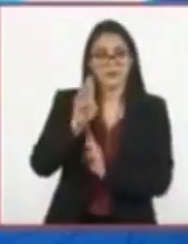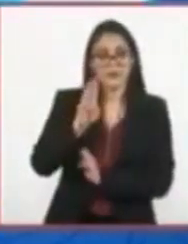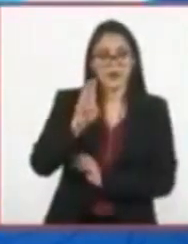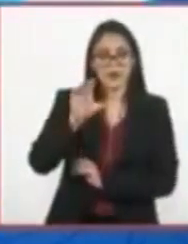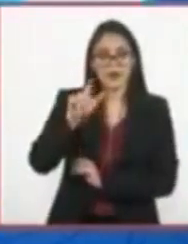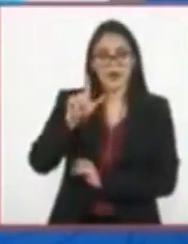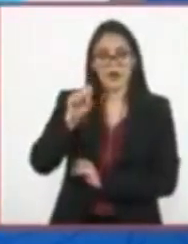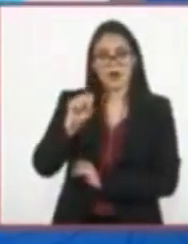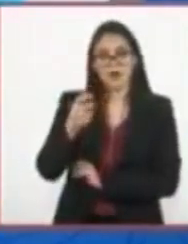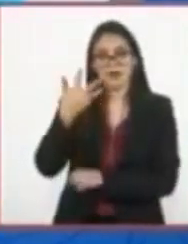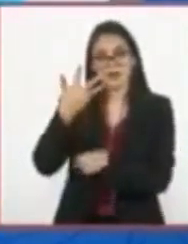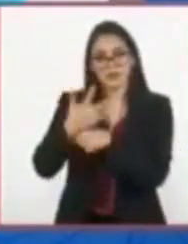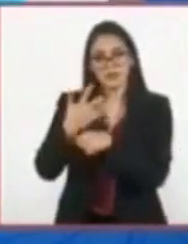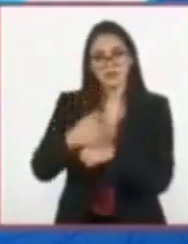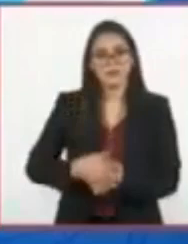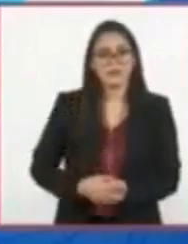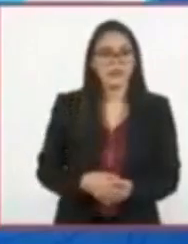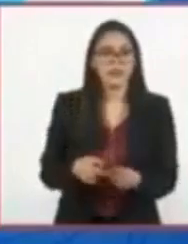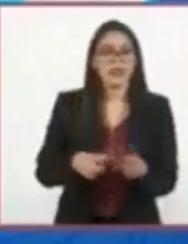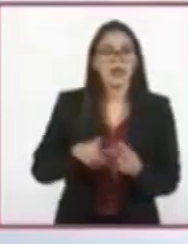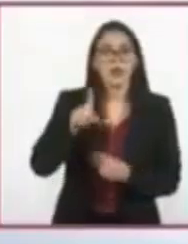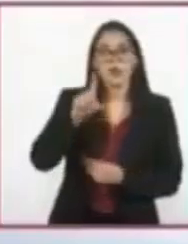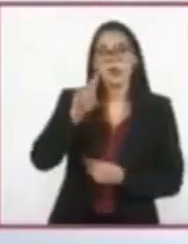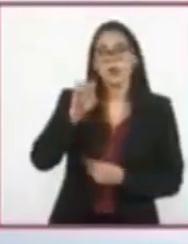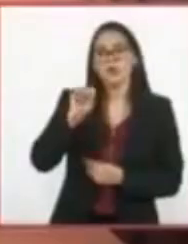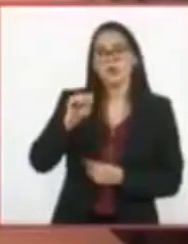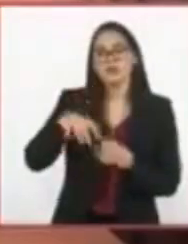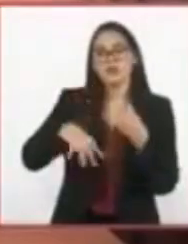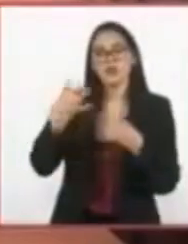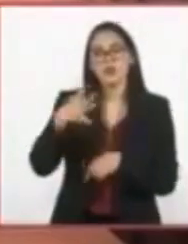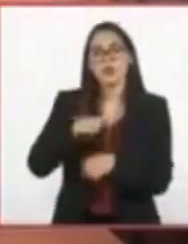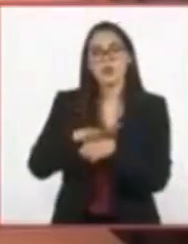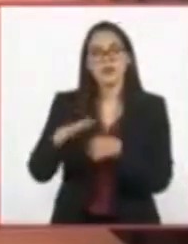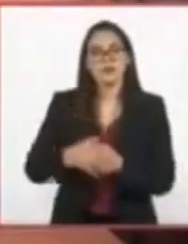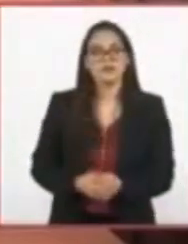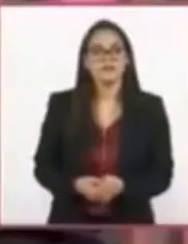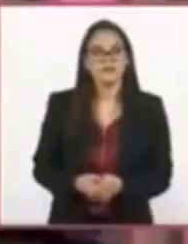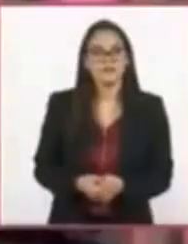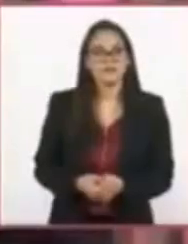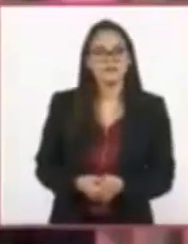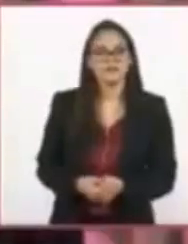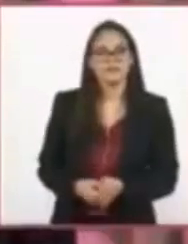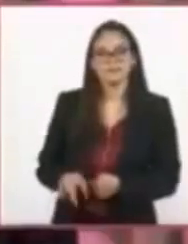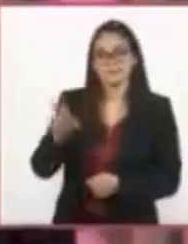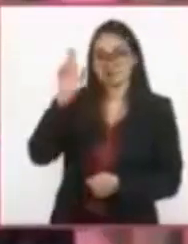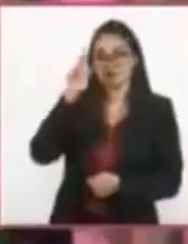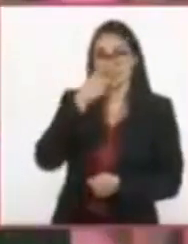Carlos V. C. Luis XIV. Carlos V. ¡Y bien